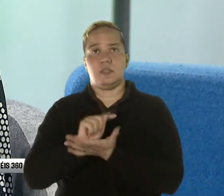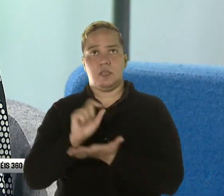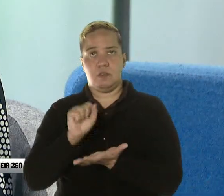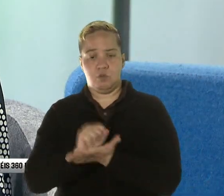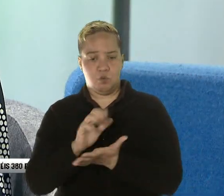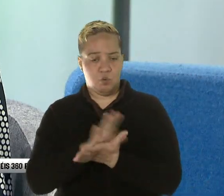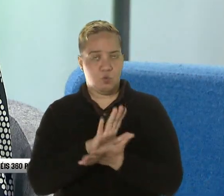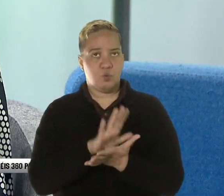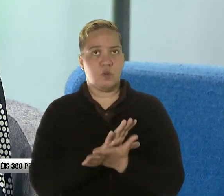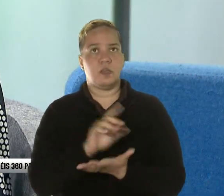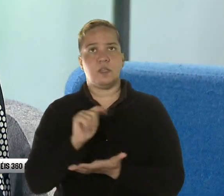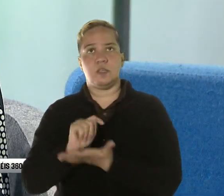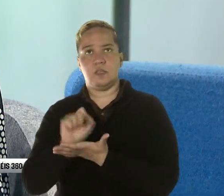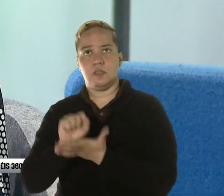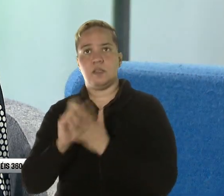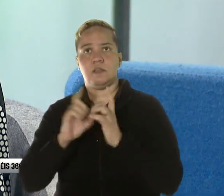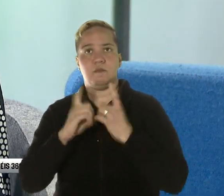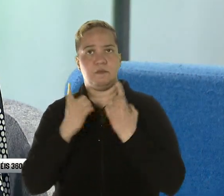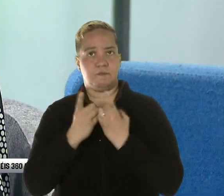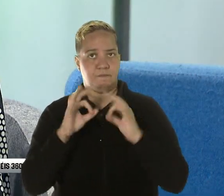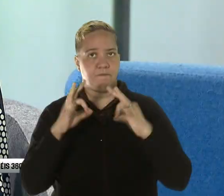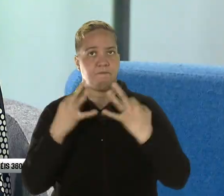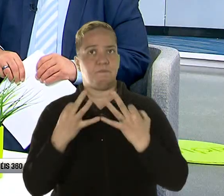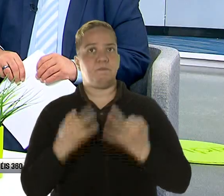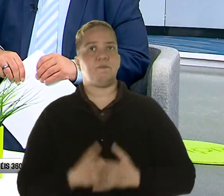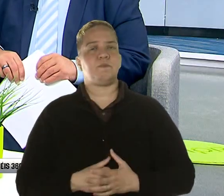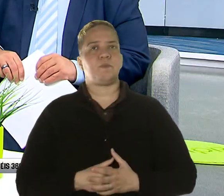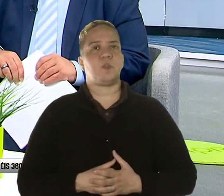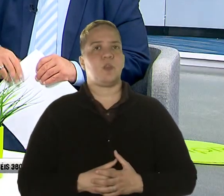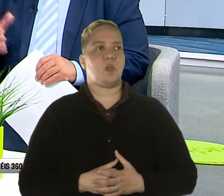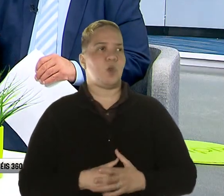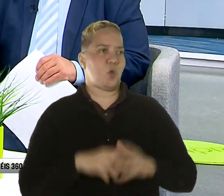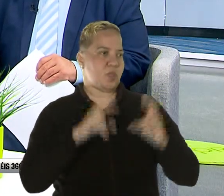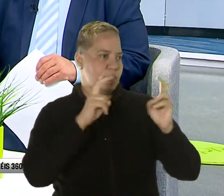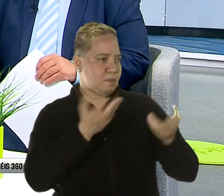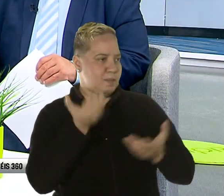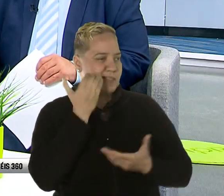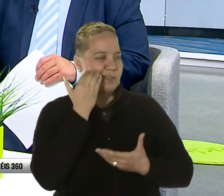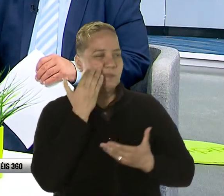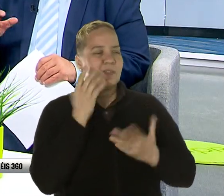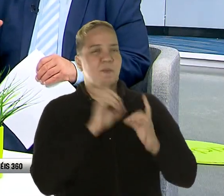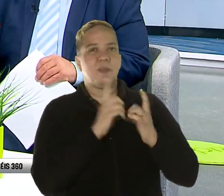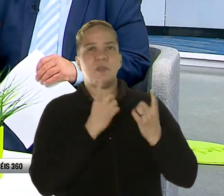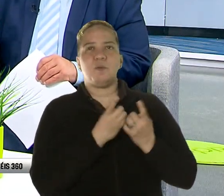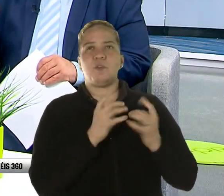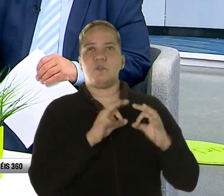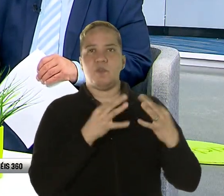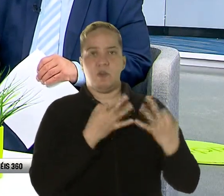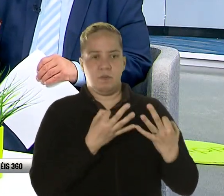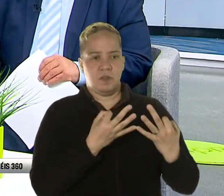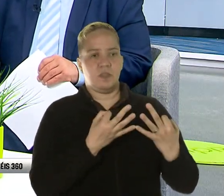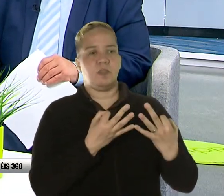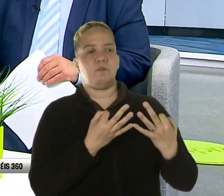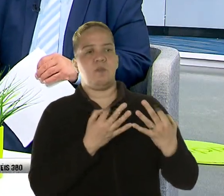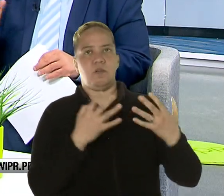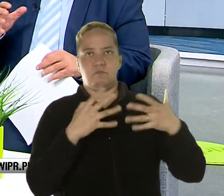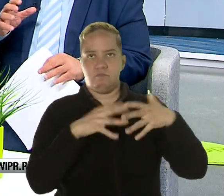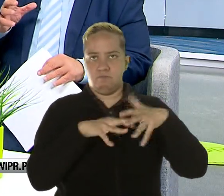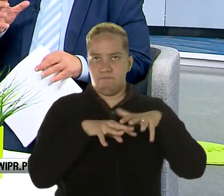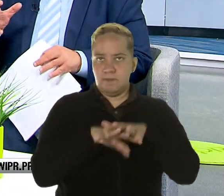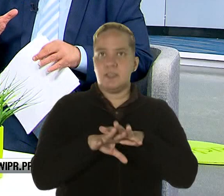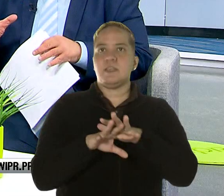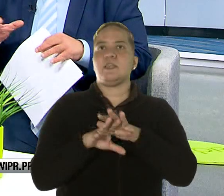escolares y trabajadores sociales del Departamento de la Familia. Y los temas, obviamente sabemos que ya el Departamento de la Familia entra en el panorama y el esfuerzo de educación